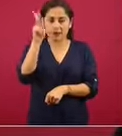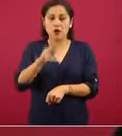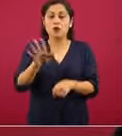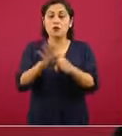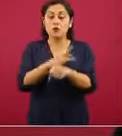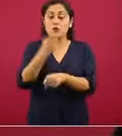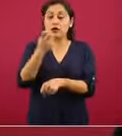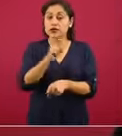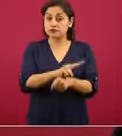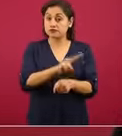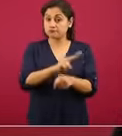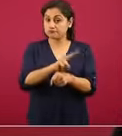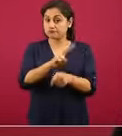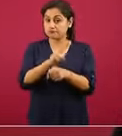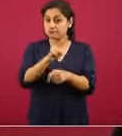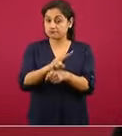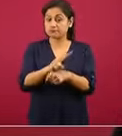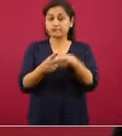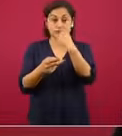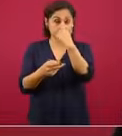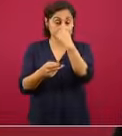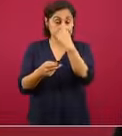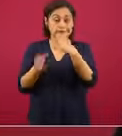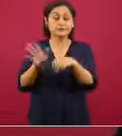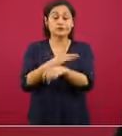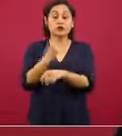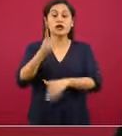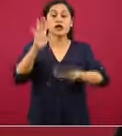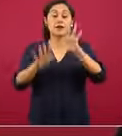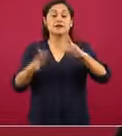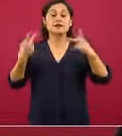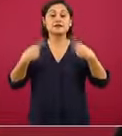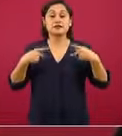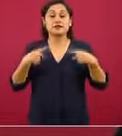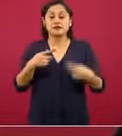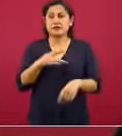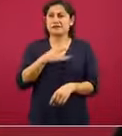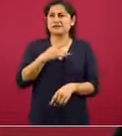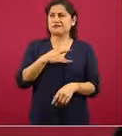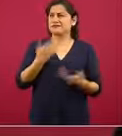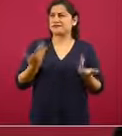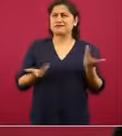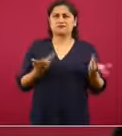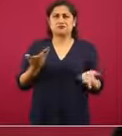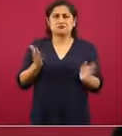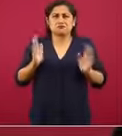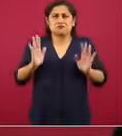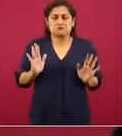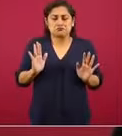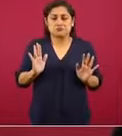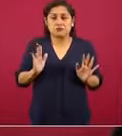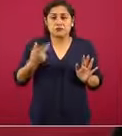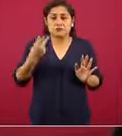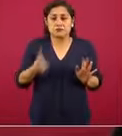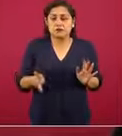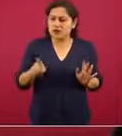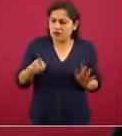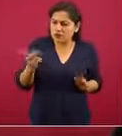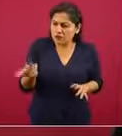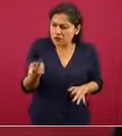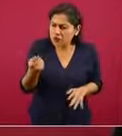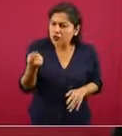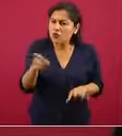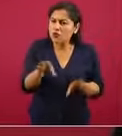muchas veces las personas no se dan cuenta, no se dan cuenta que están mal, hasta que les preguntan, oiga, ¿cómo está? ¿Está mejor?